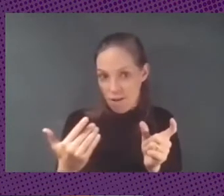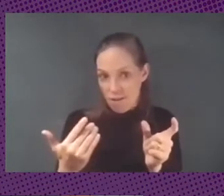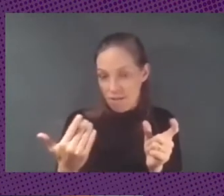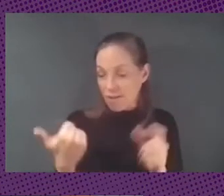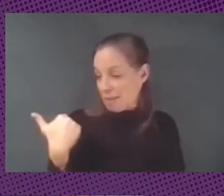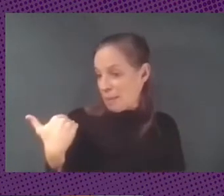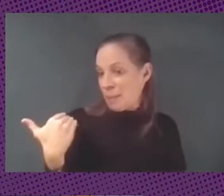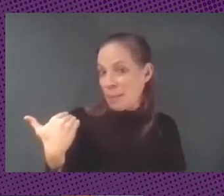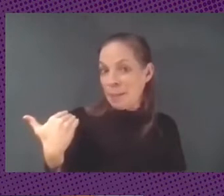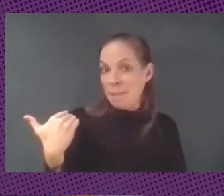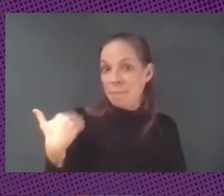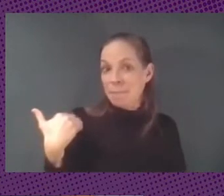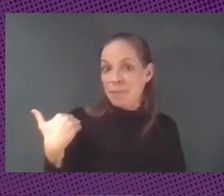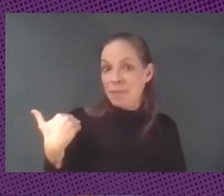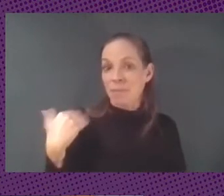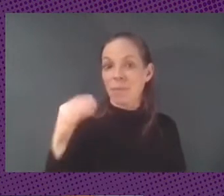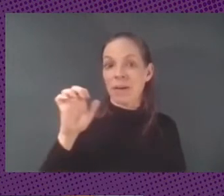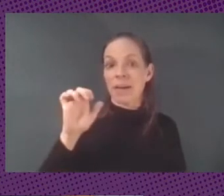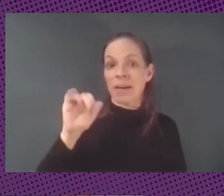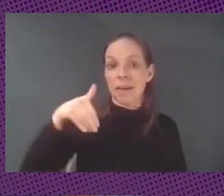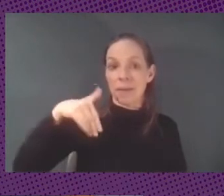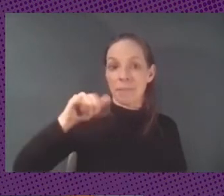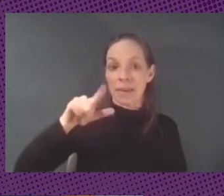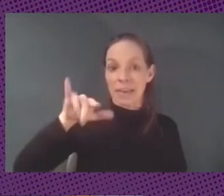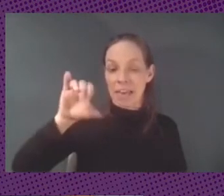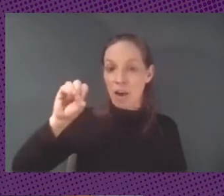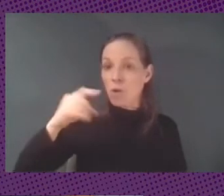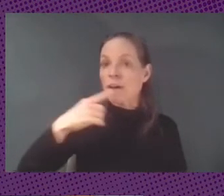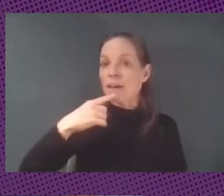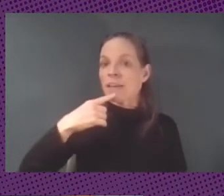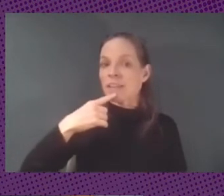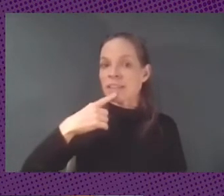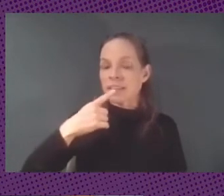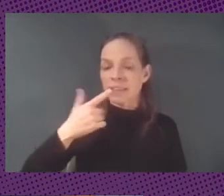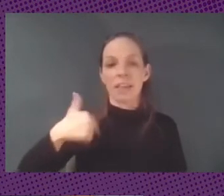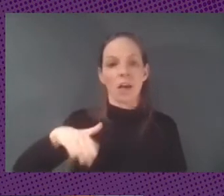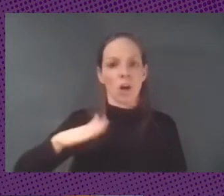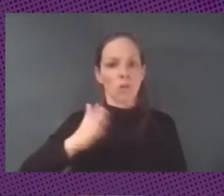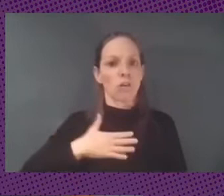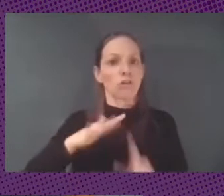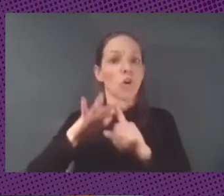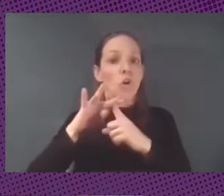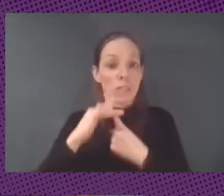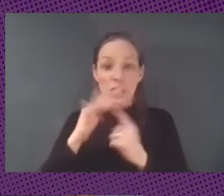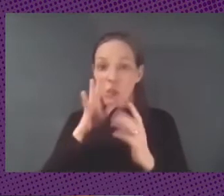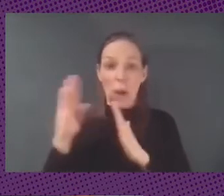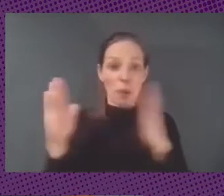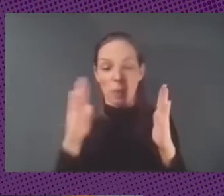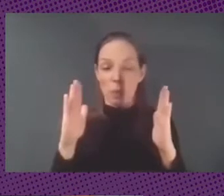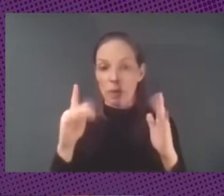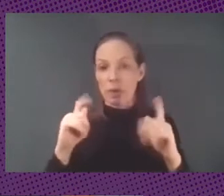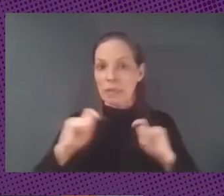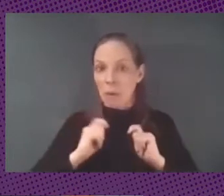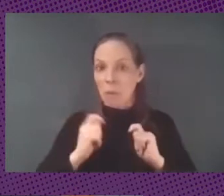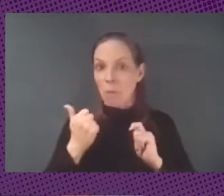un poco adelantaba Emiliano tenemos el contexto que estamos atravesando nos está apurando a que